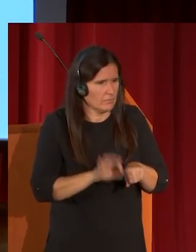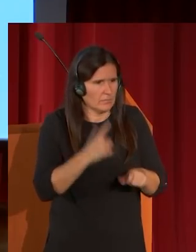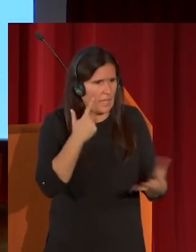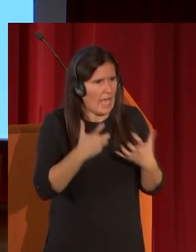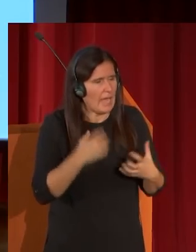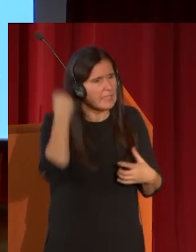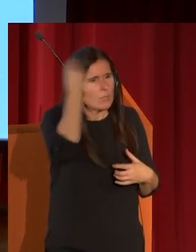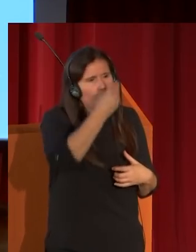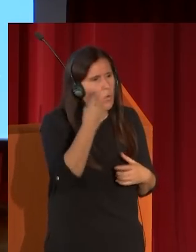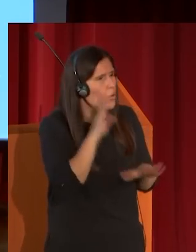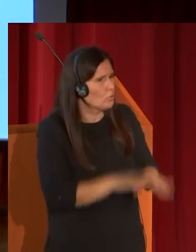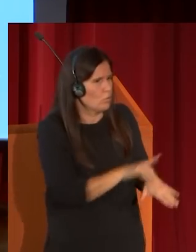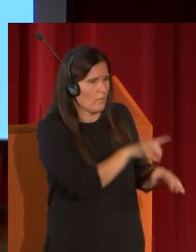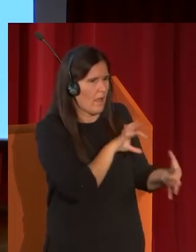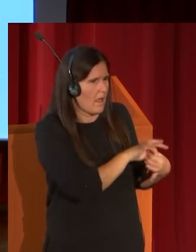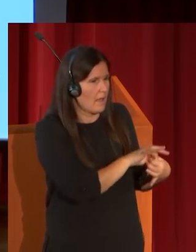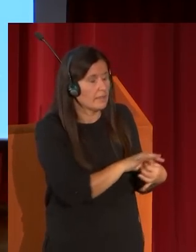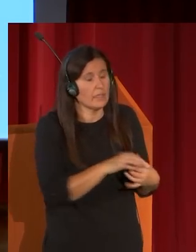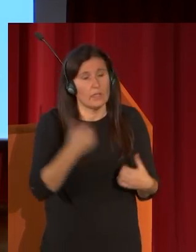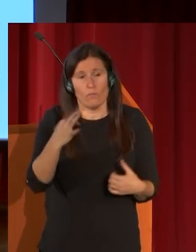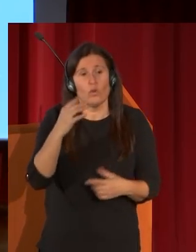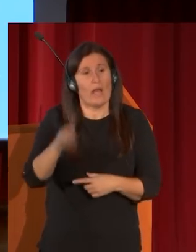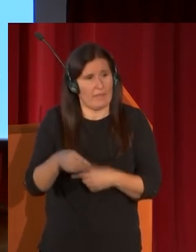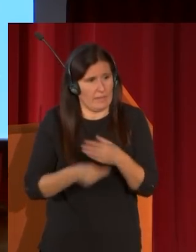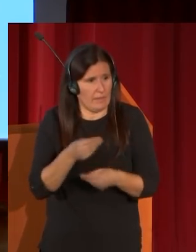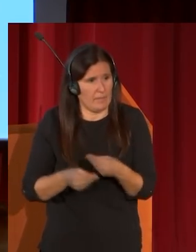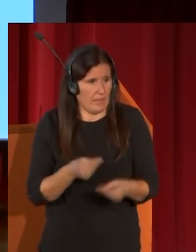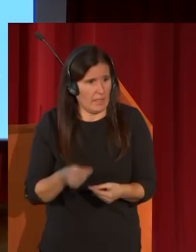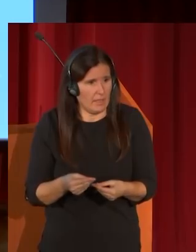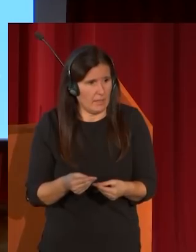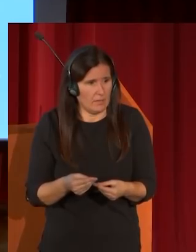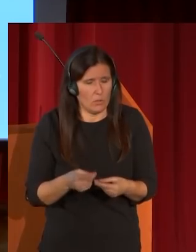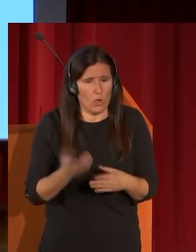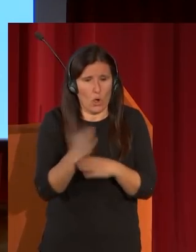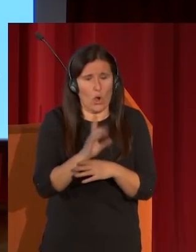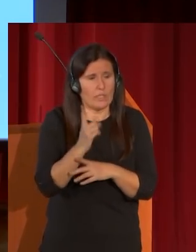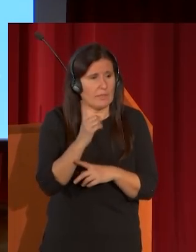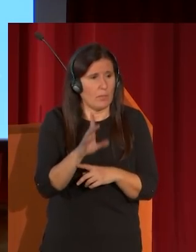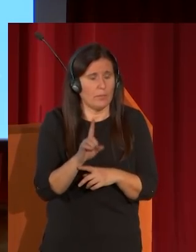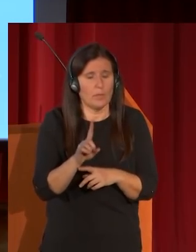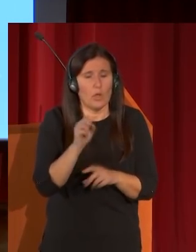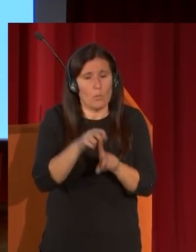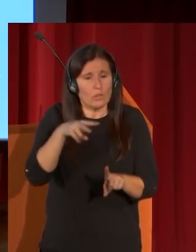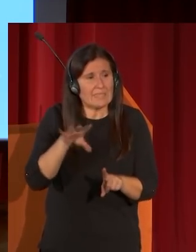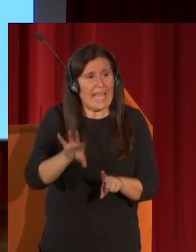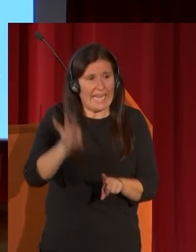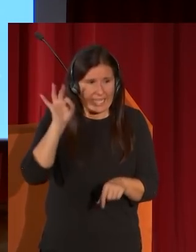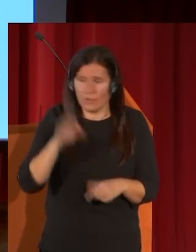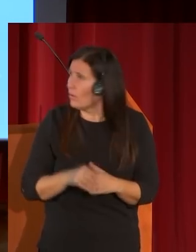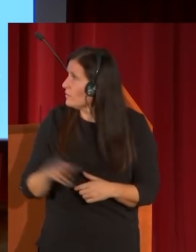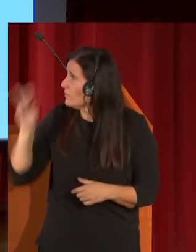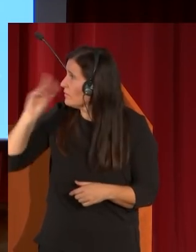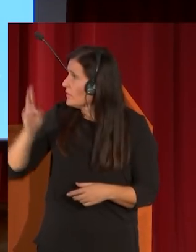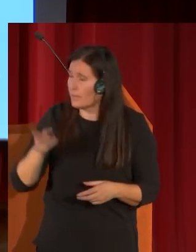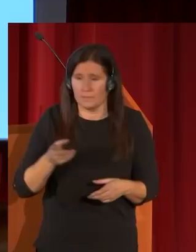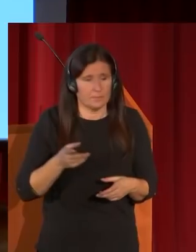musulmán y en Fortuny se da también lo interpreta magníficamente por el punto de vista elegido fíjense también las sillas de